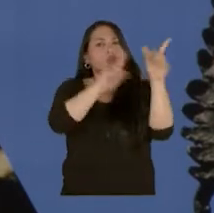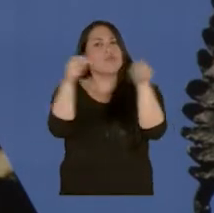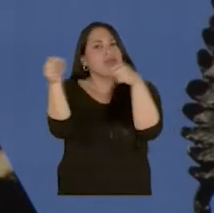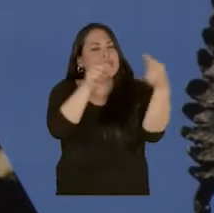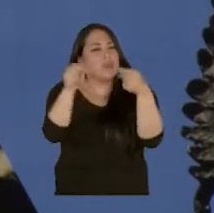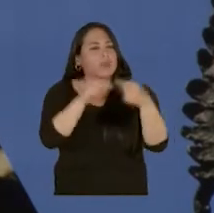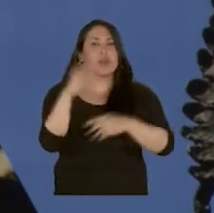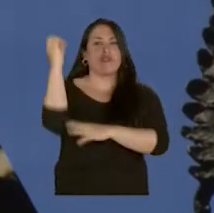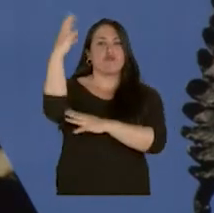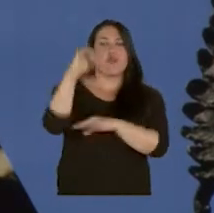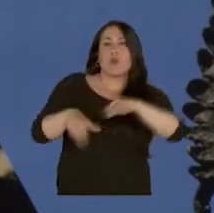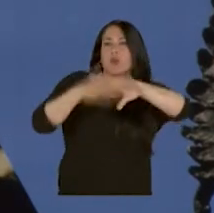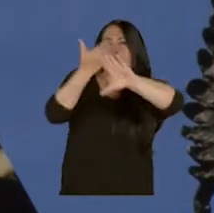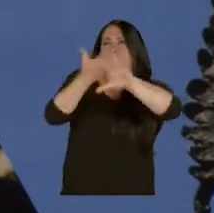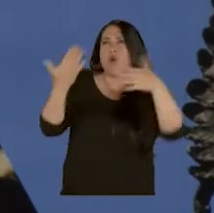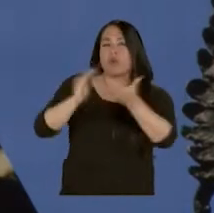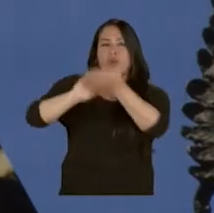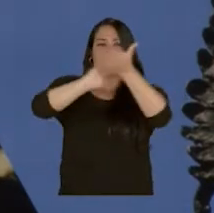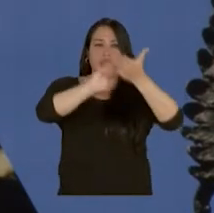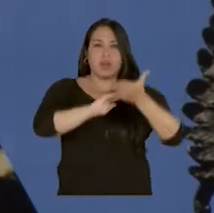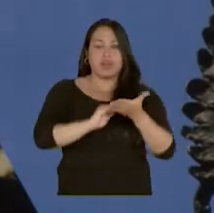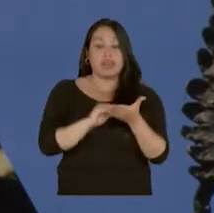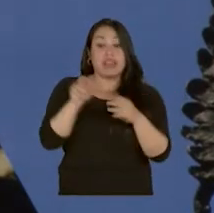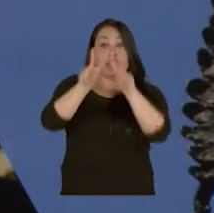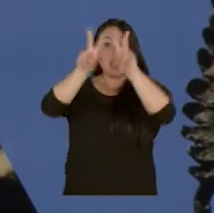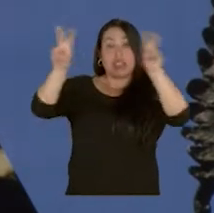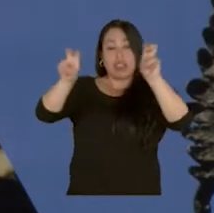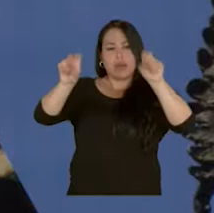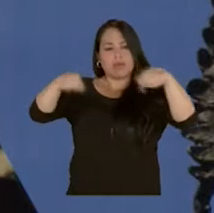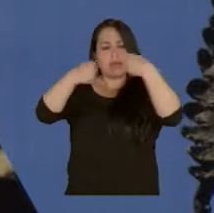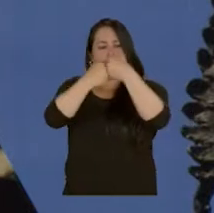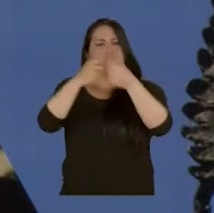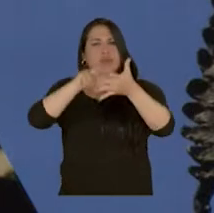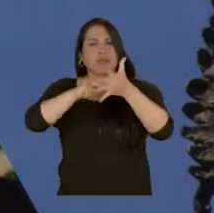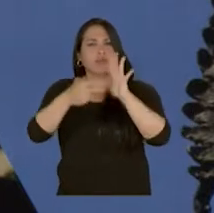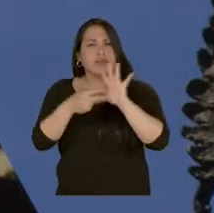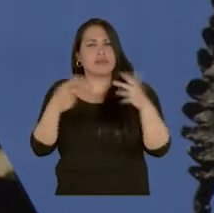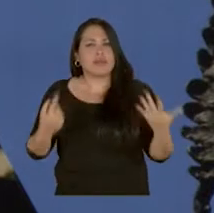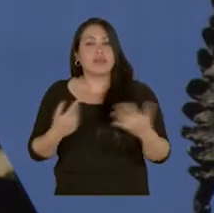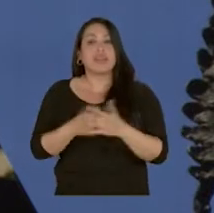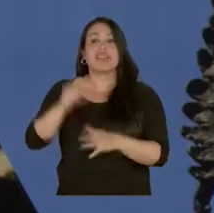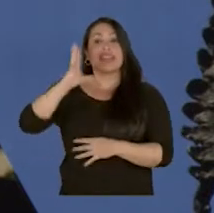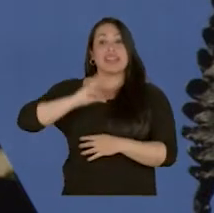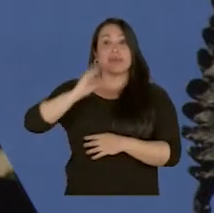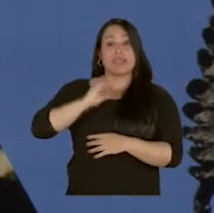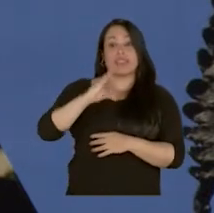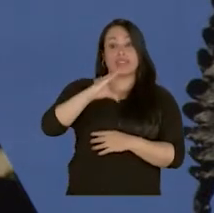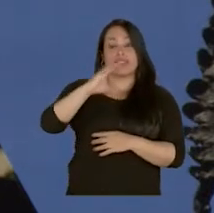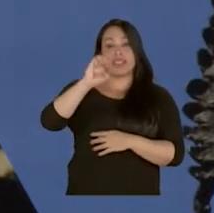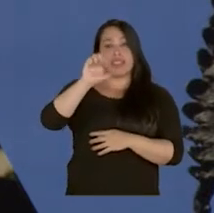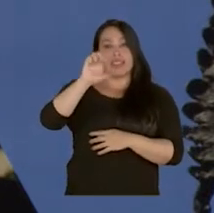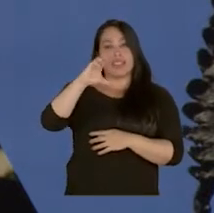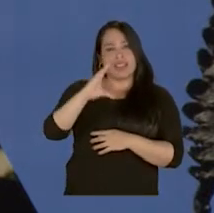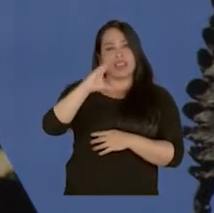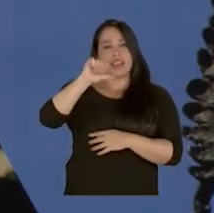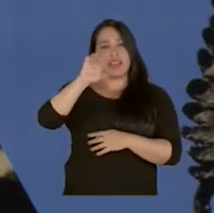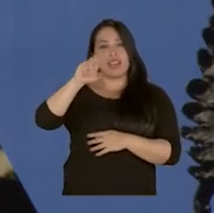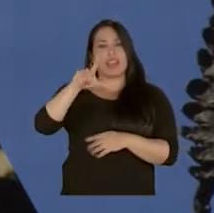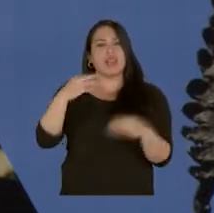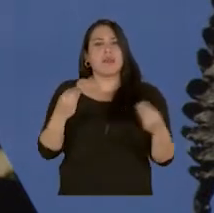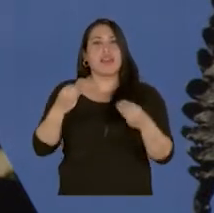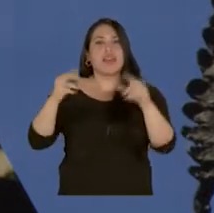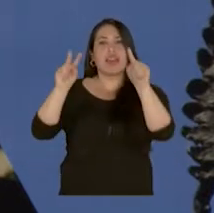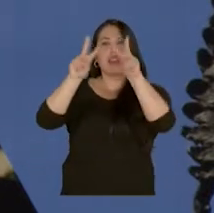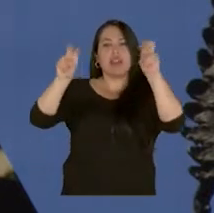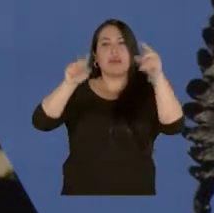discutir, para proponer alternativas. Estos temas de coyuntura en las experiencias CAEL son para deliberar,